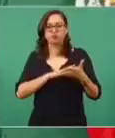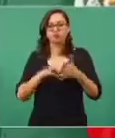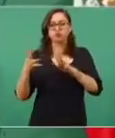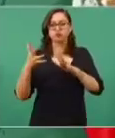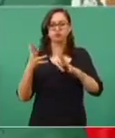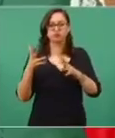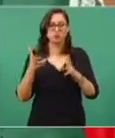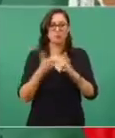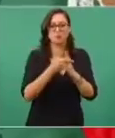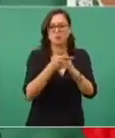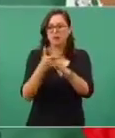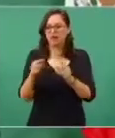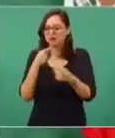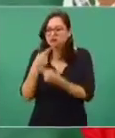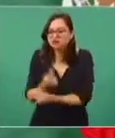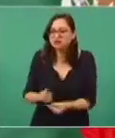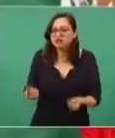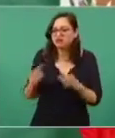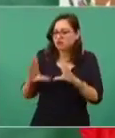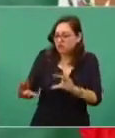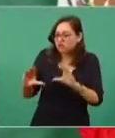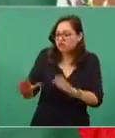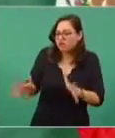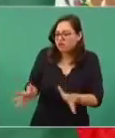juegos desde los niños, adolescentes.